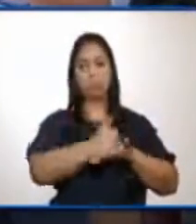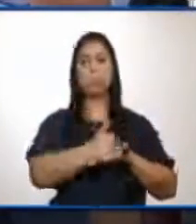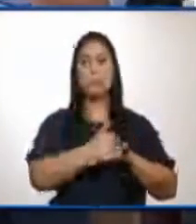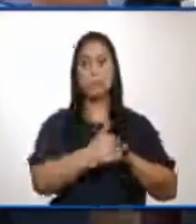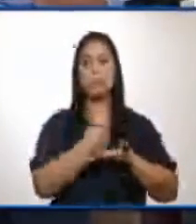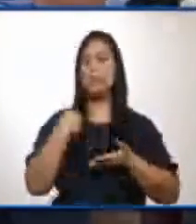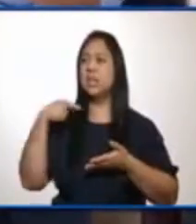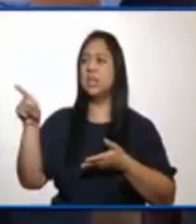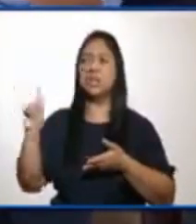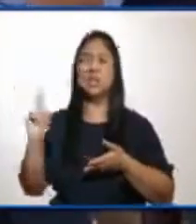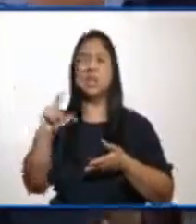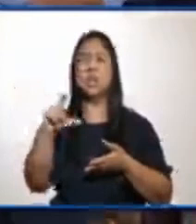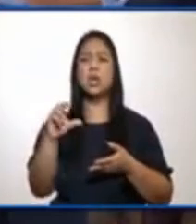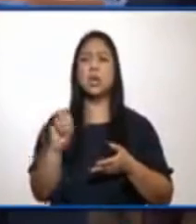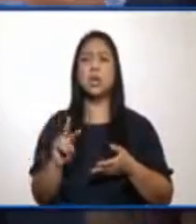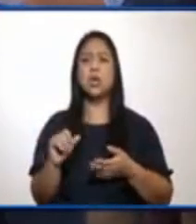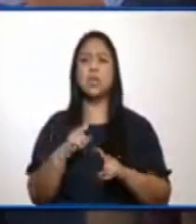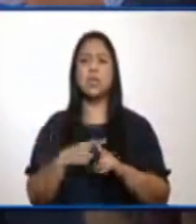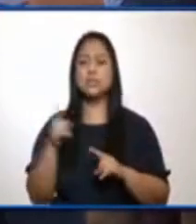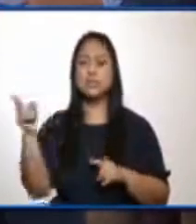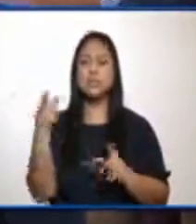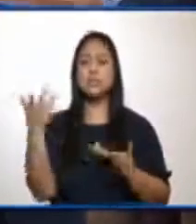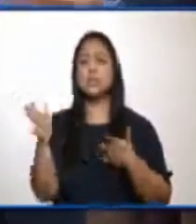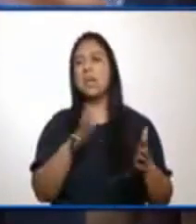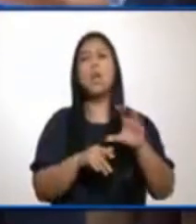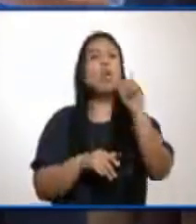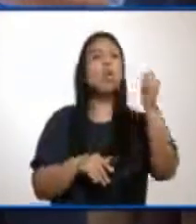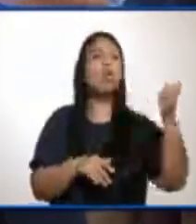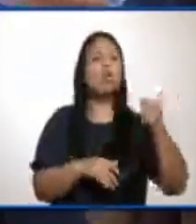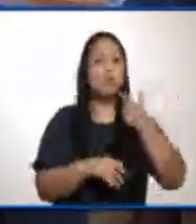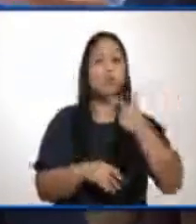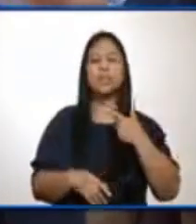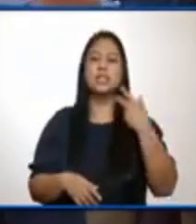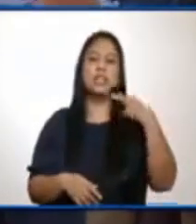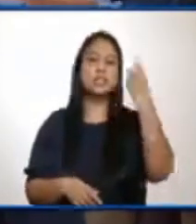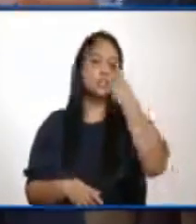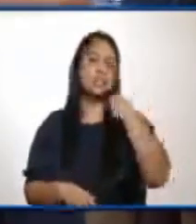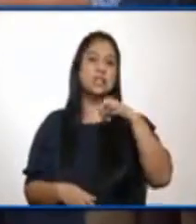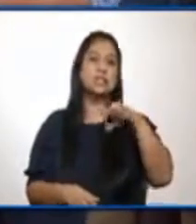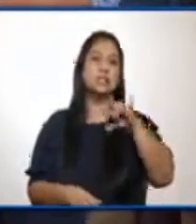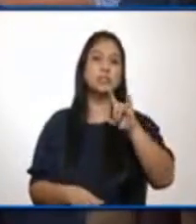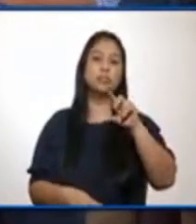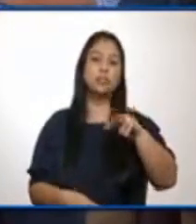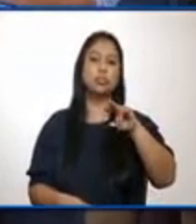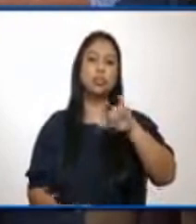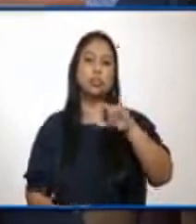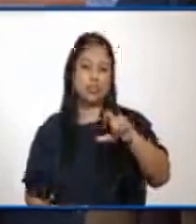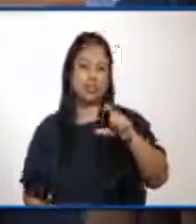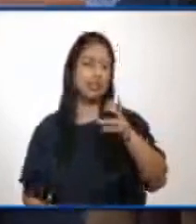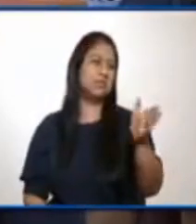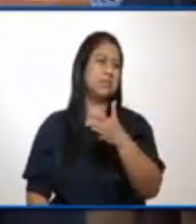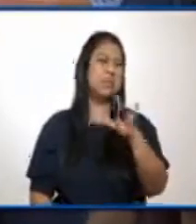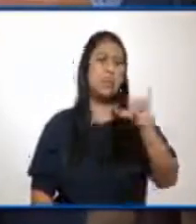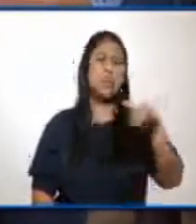COVAX. Y me refiero a la Sputnik V y a la Johnson & Johnson, otras que ya sacaron, que son de una dosis también. Y